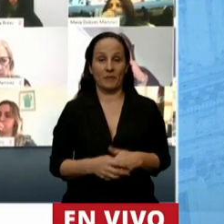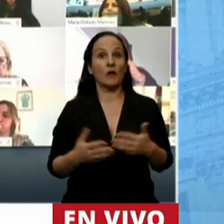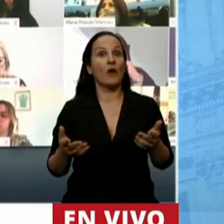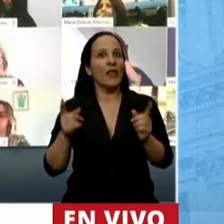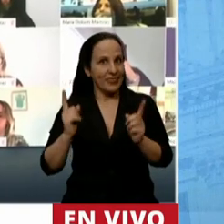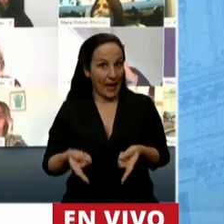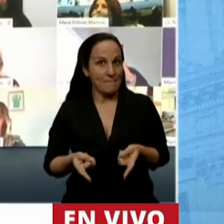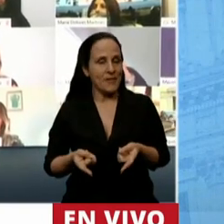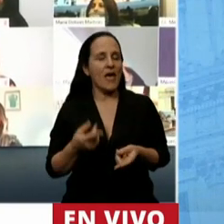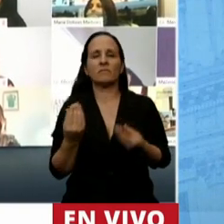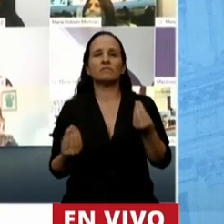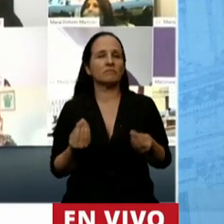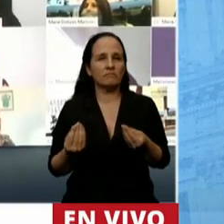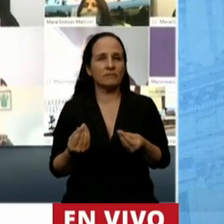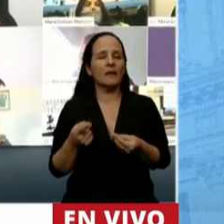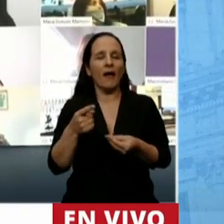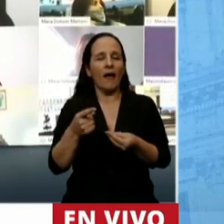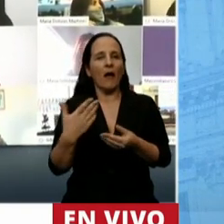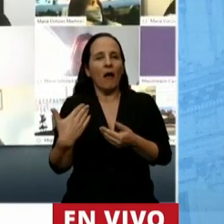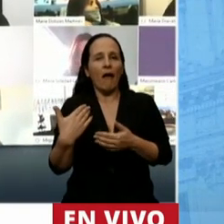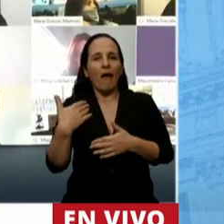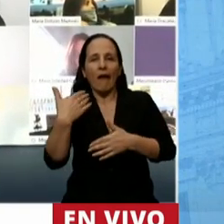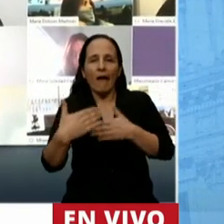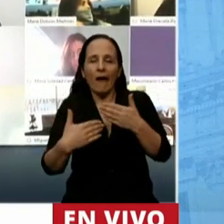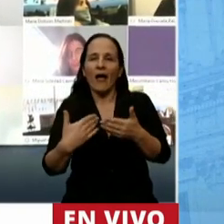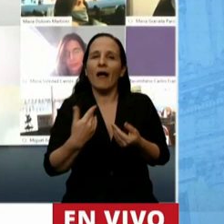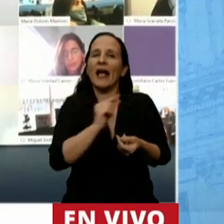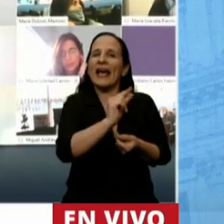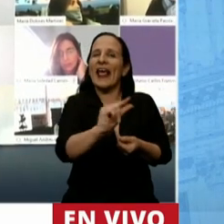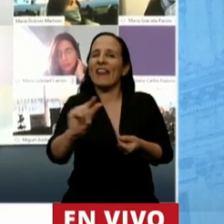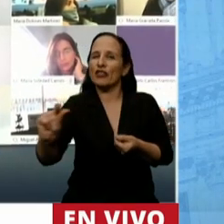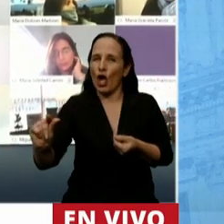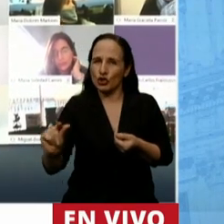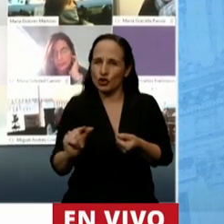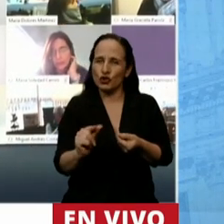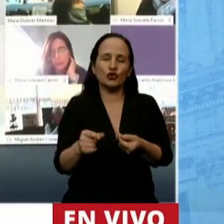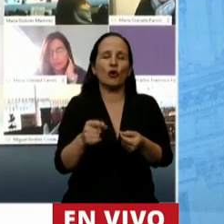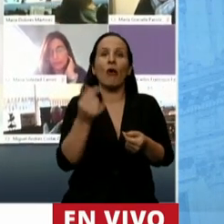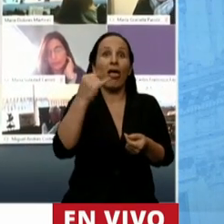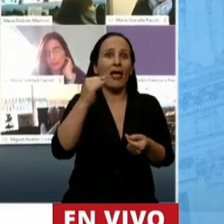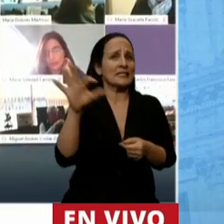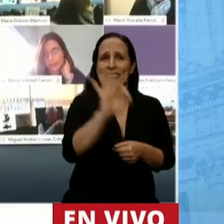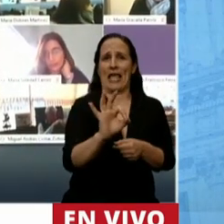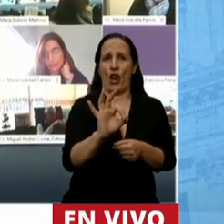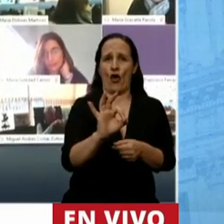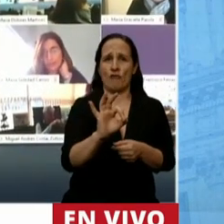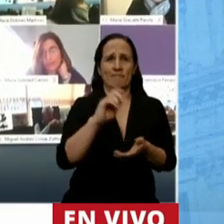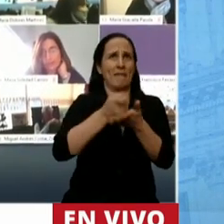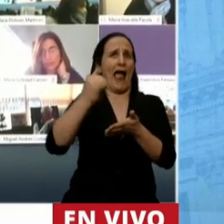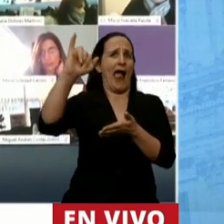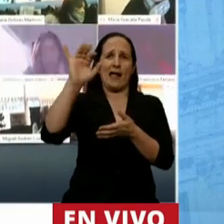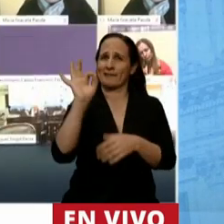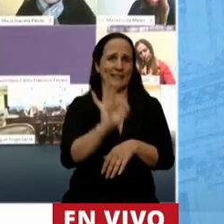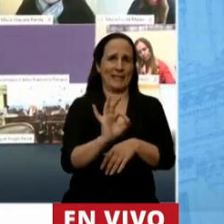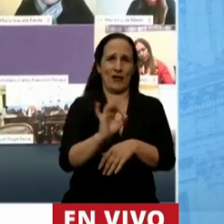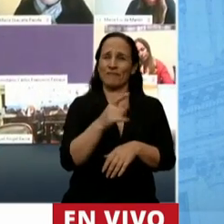se desarrolló una línea de créditos a tasa cero este